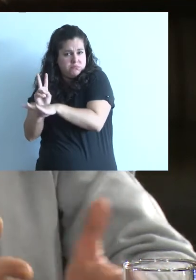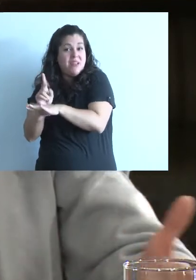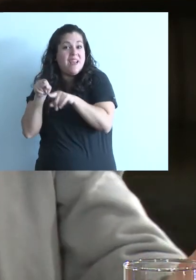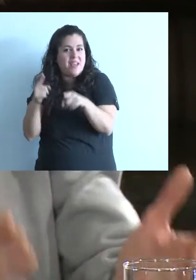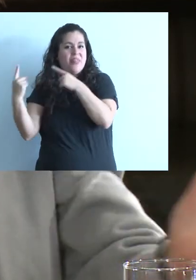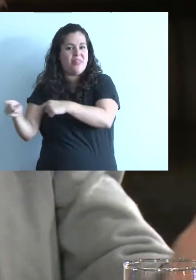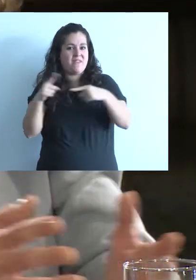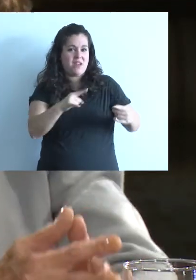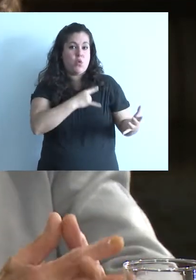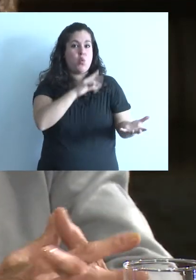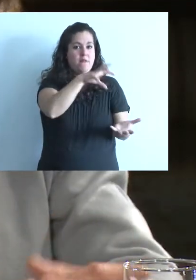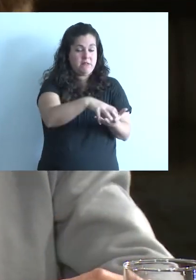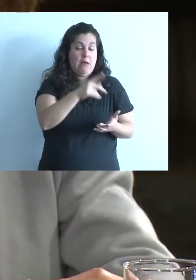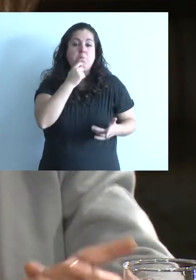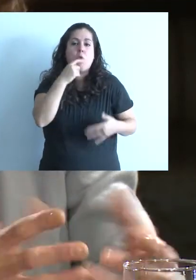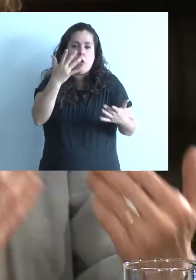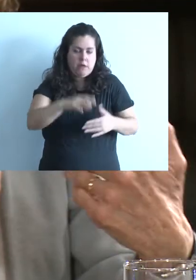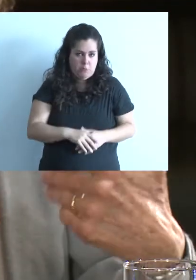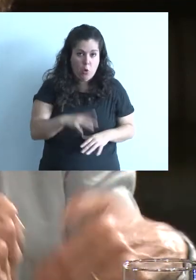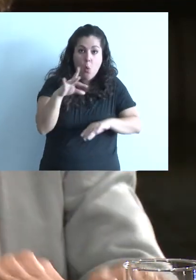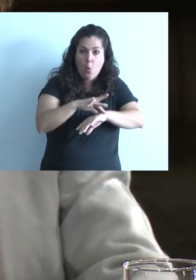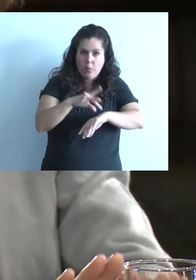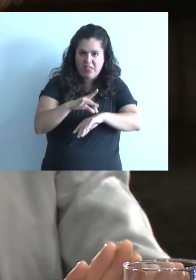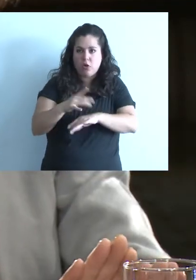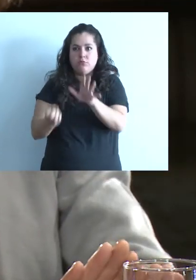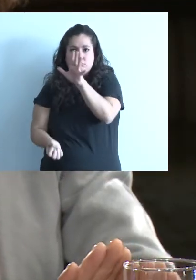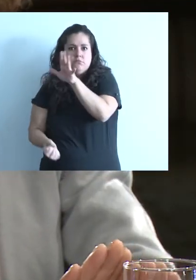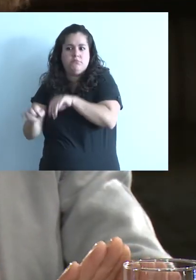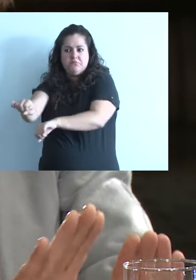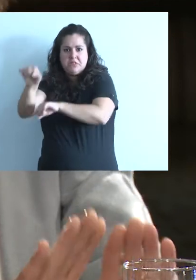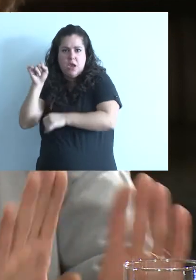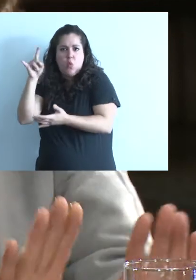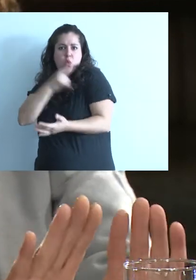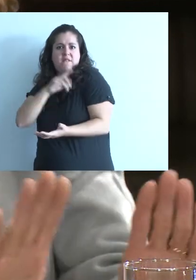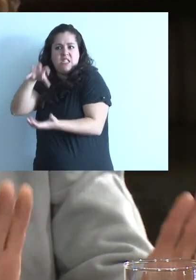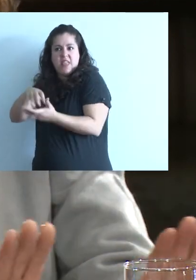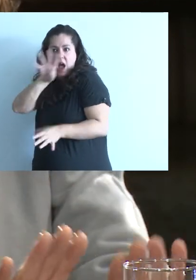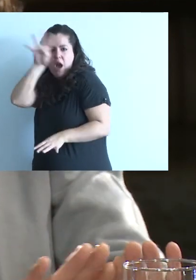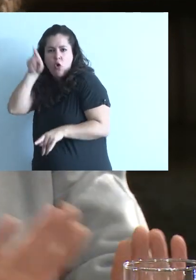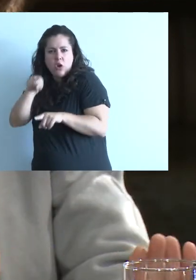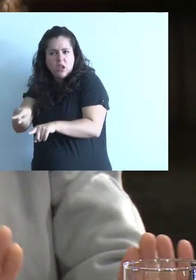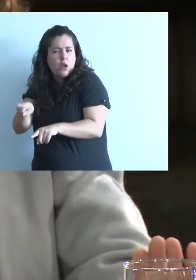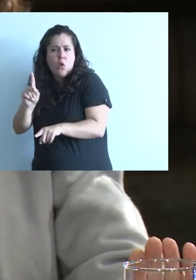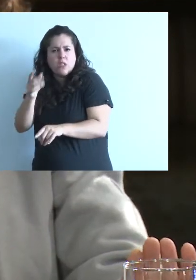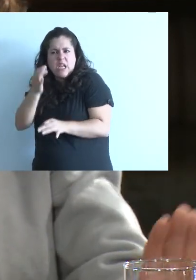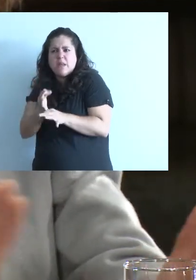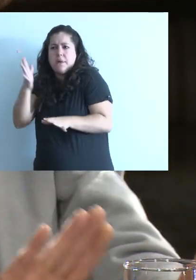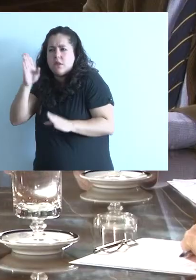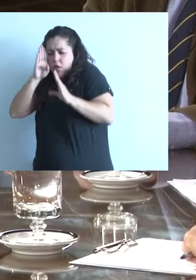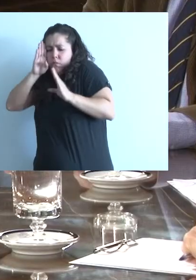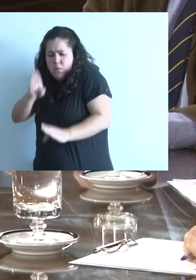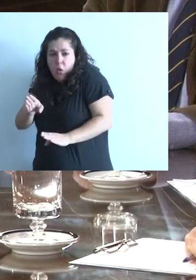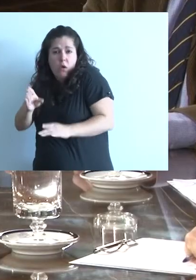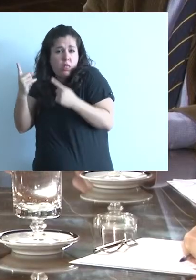elemento que te va a dar, por ejemplo, un médico que salga de esa concepción. Nunca va a ser el hiperespecialista